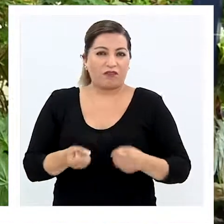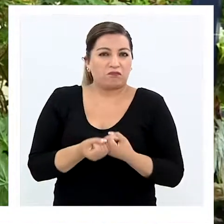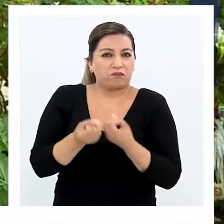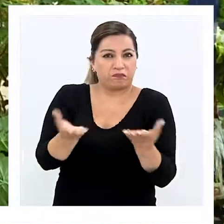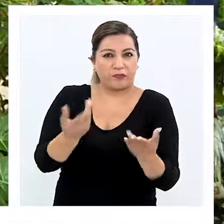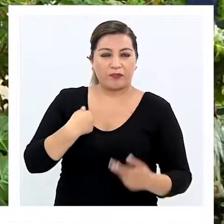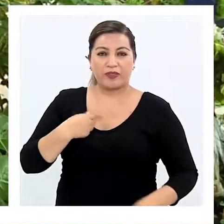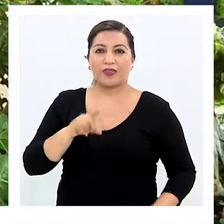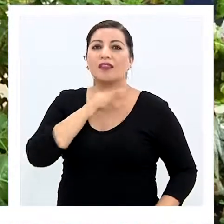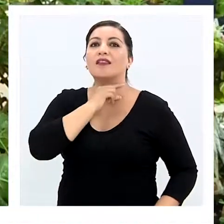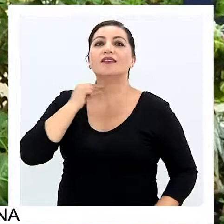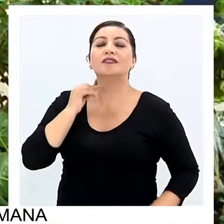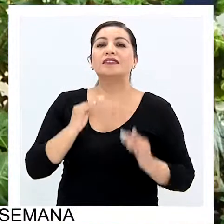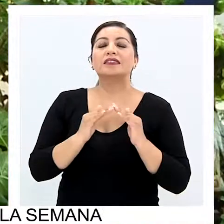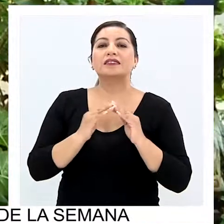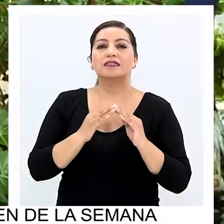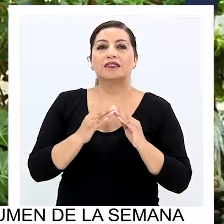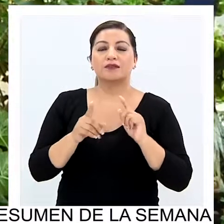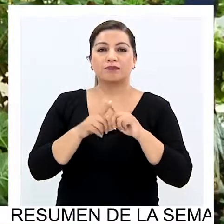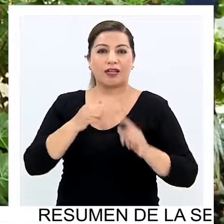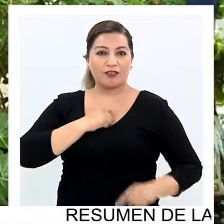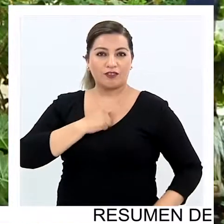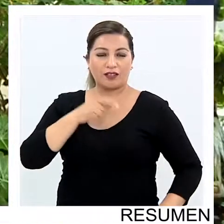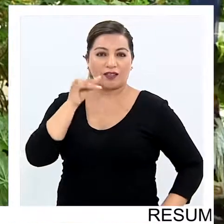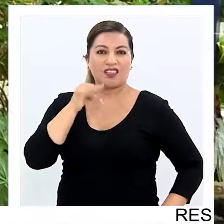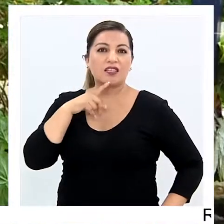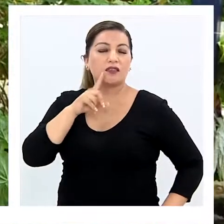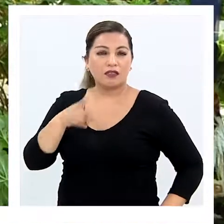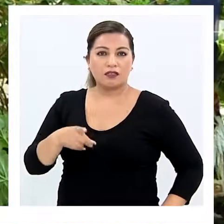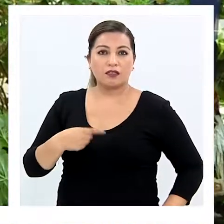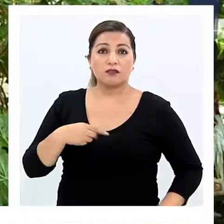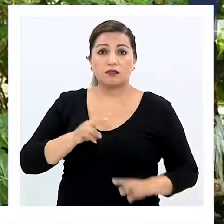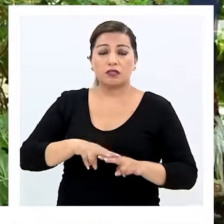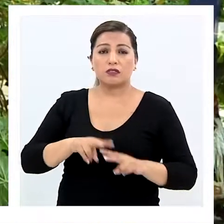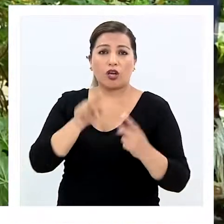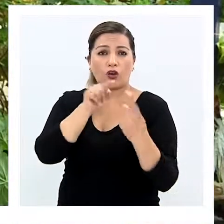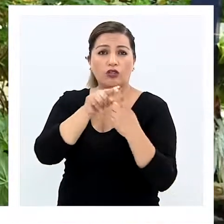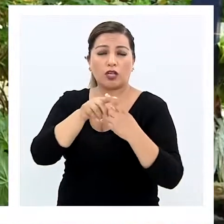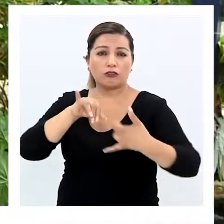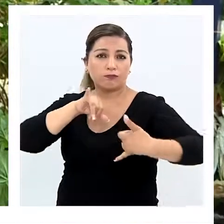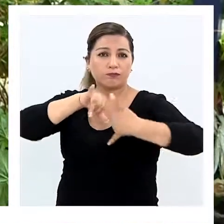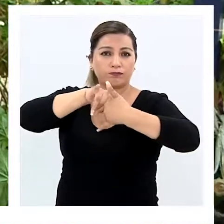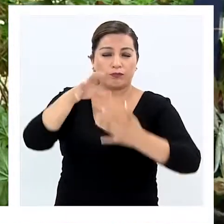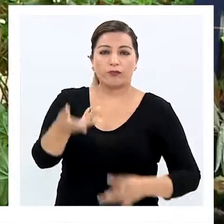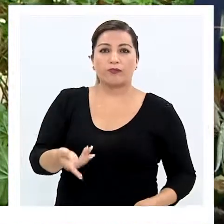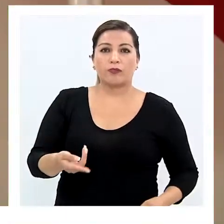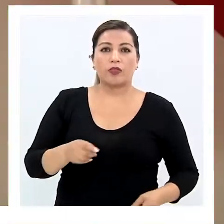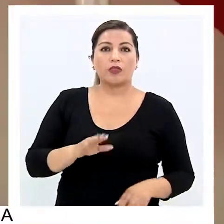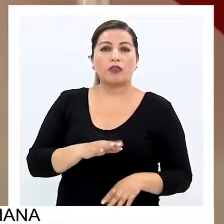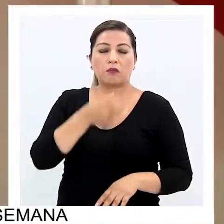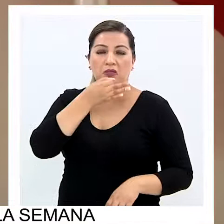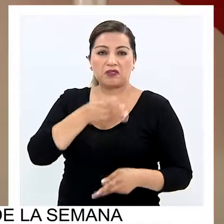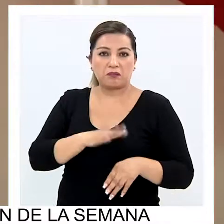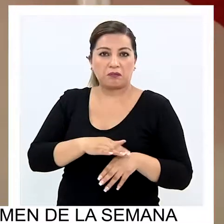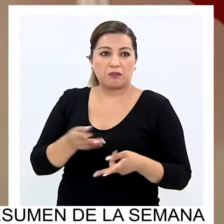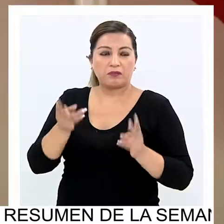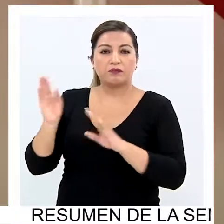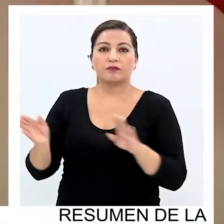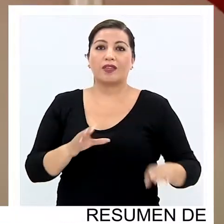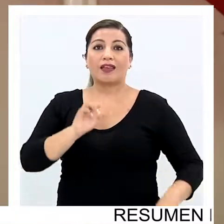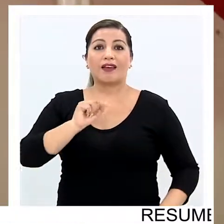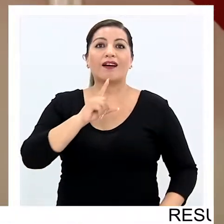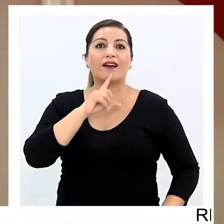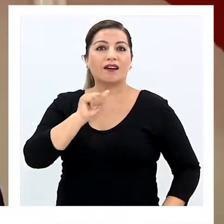y que tenía el Obispado de Iquique. Y se hizo el contacto, el enlace con el Monseñor, quien autorizó. Las actas